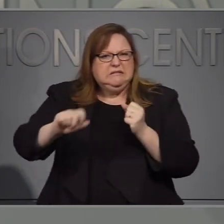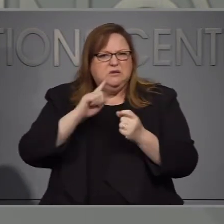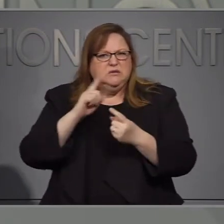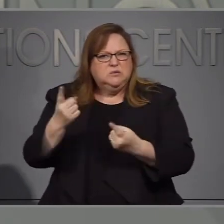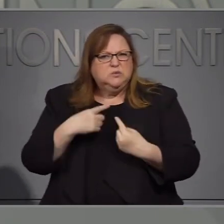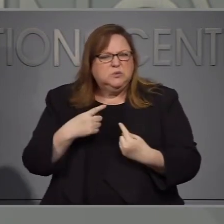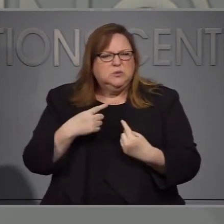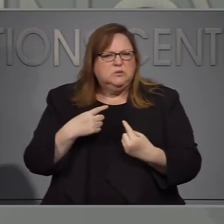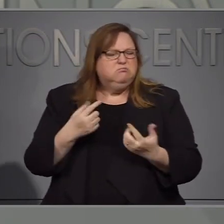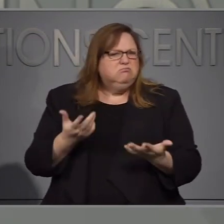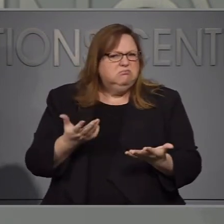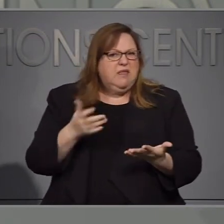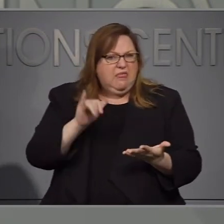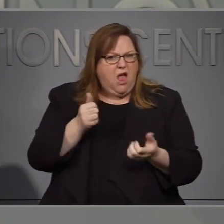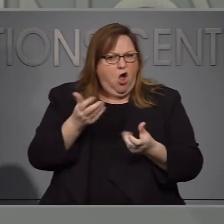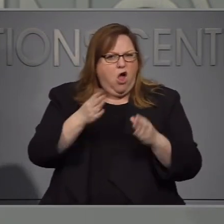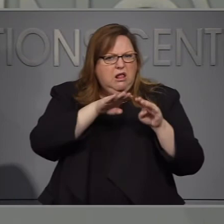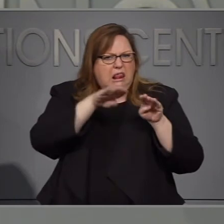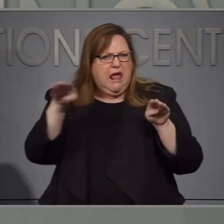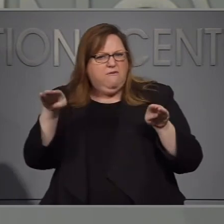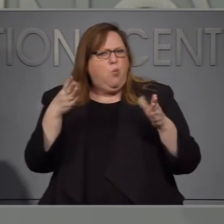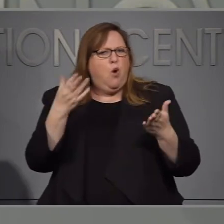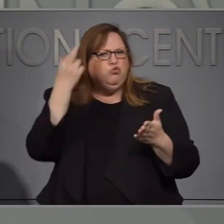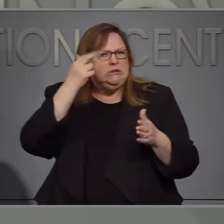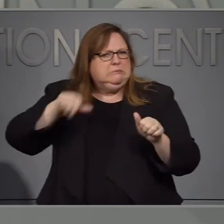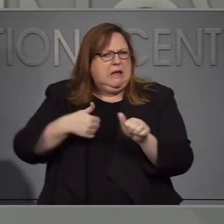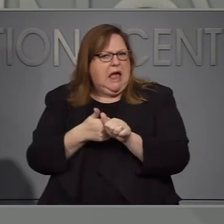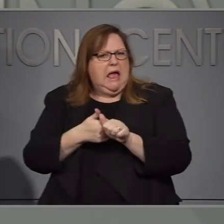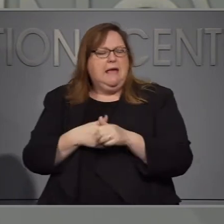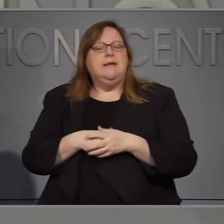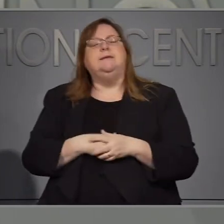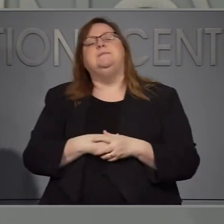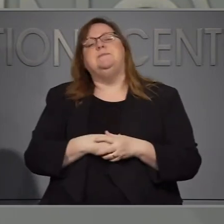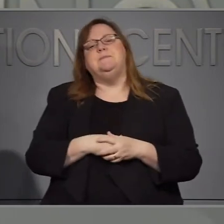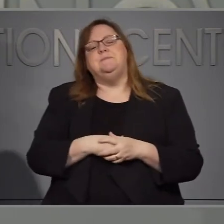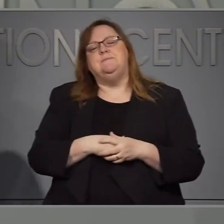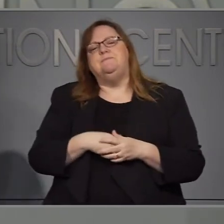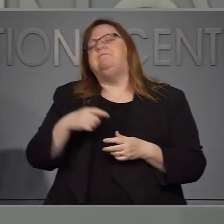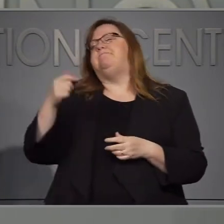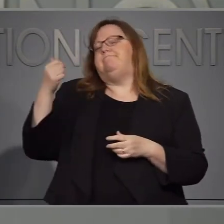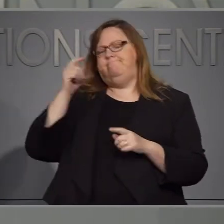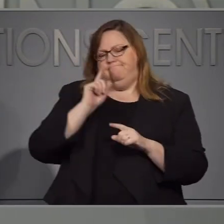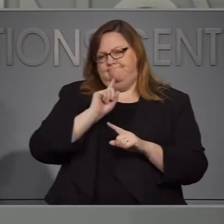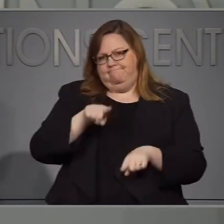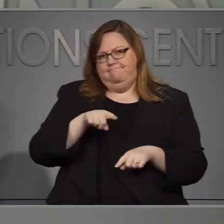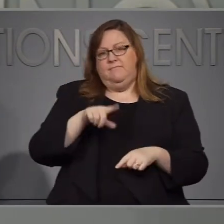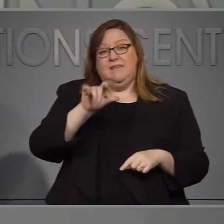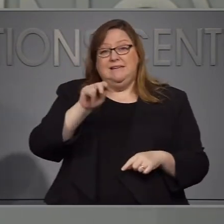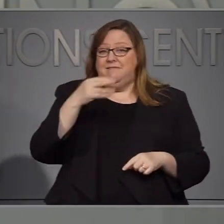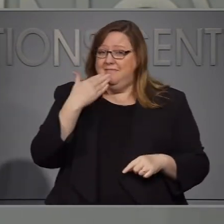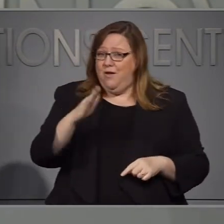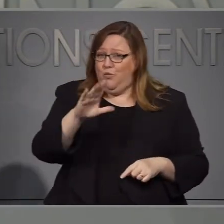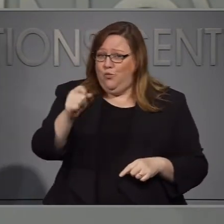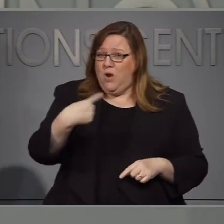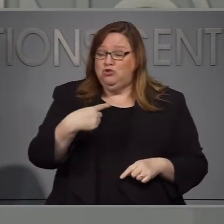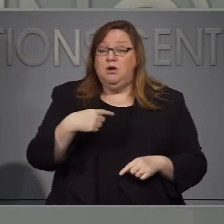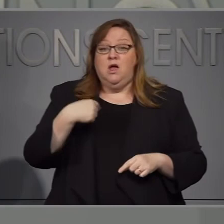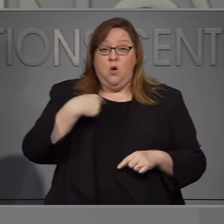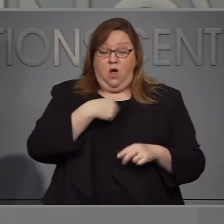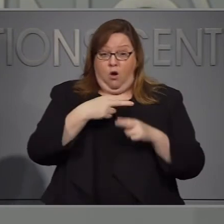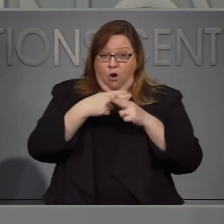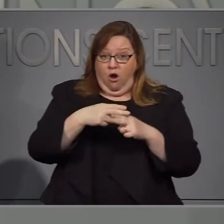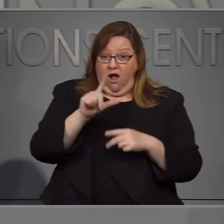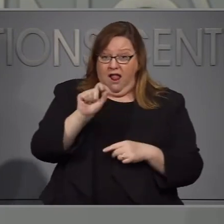que está detrás fondo de esta nivelación respuesta yo no diría que ya no estamos nivelando a planando yo les